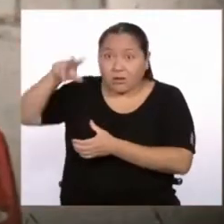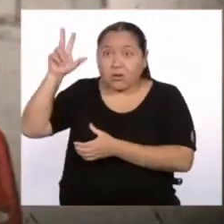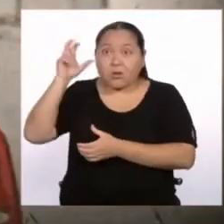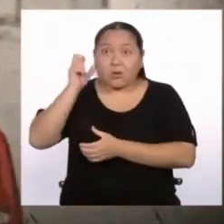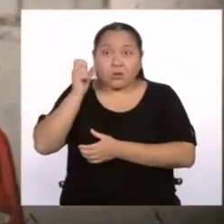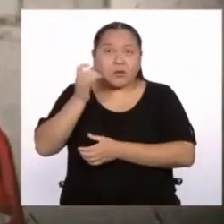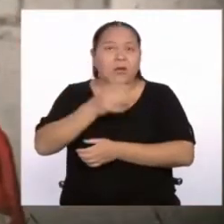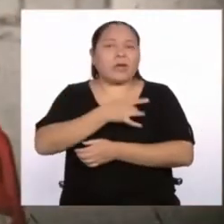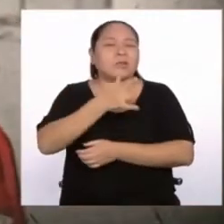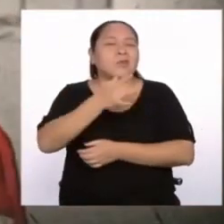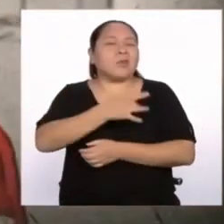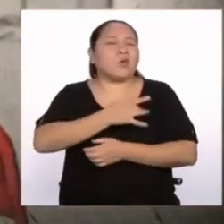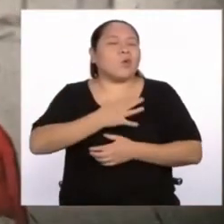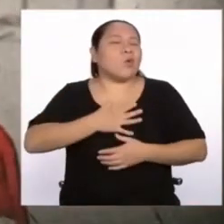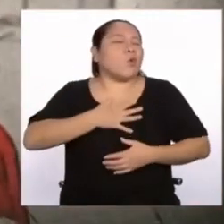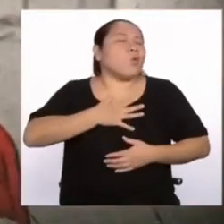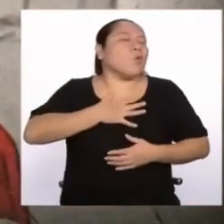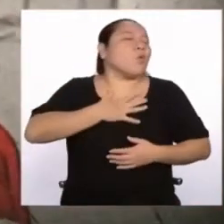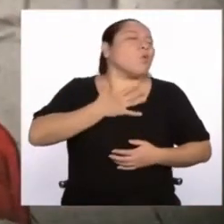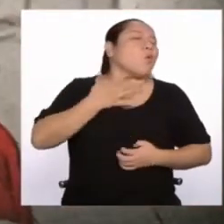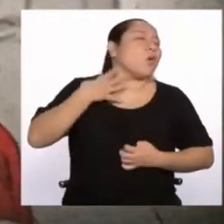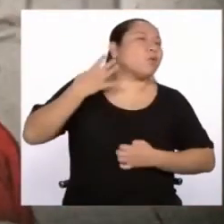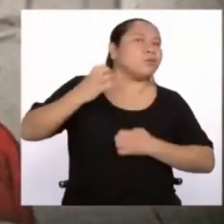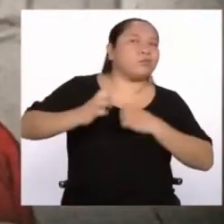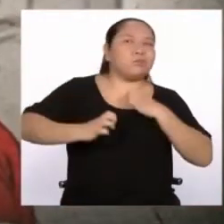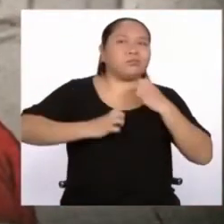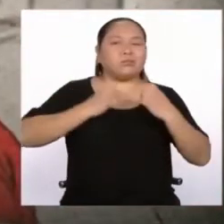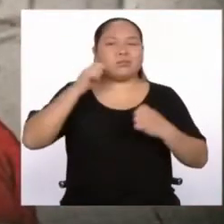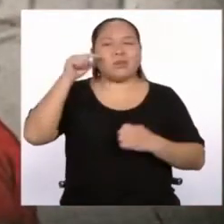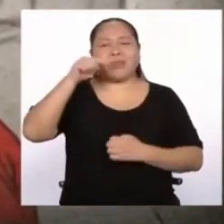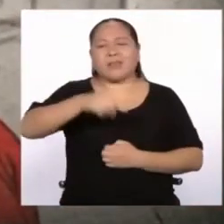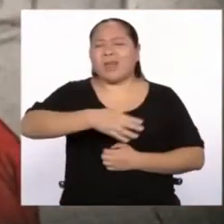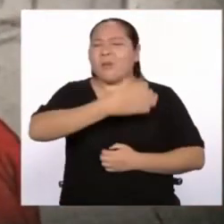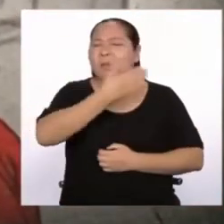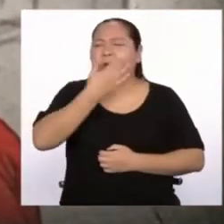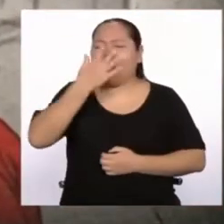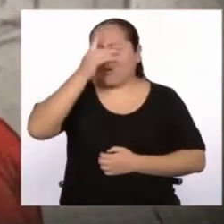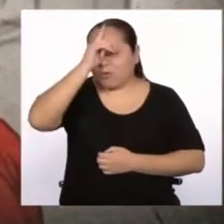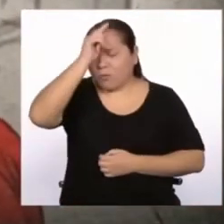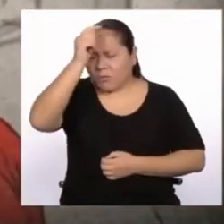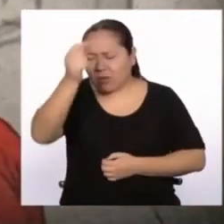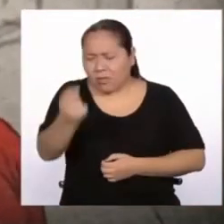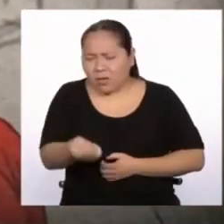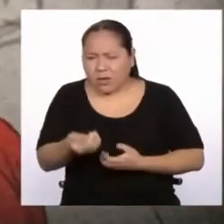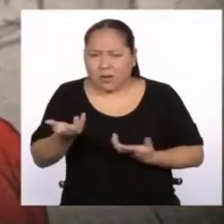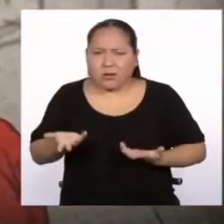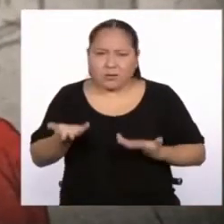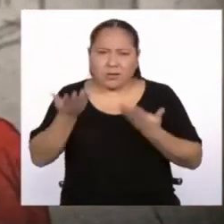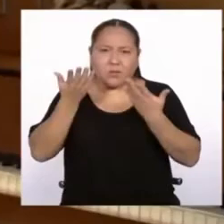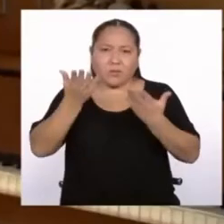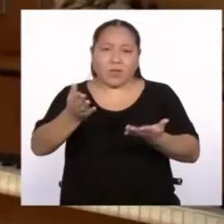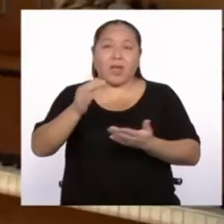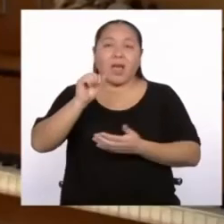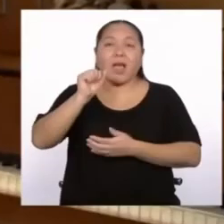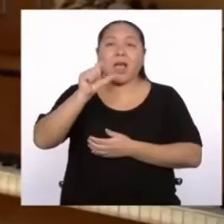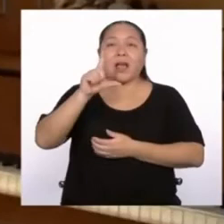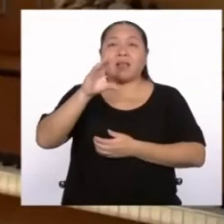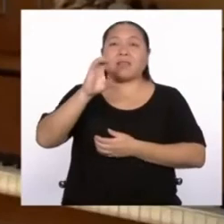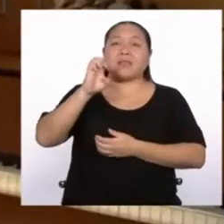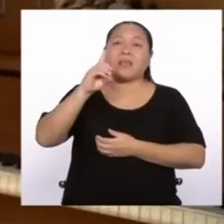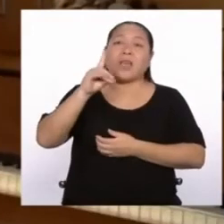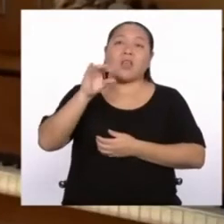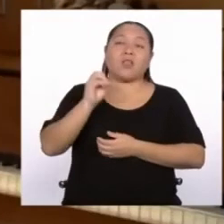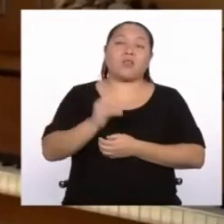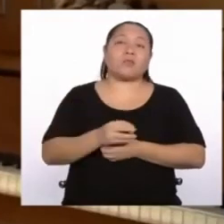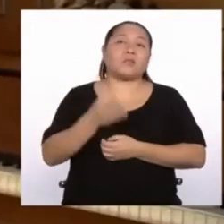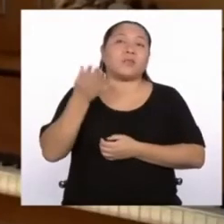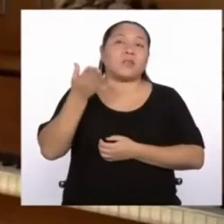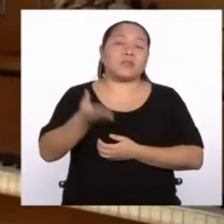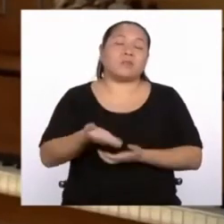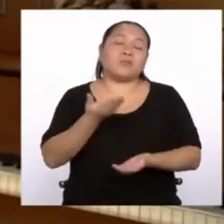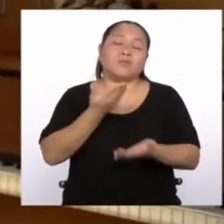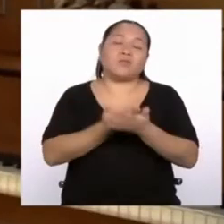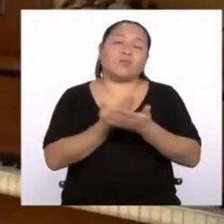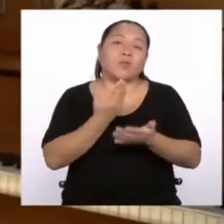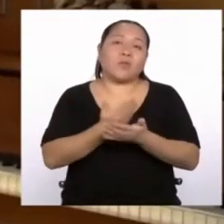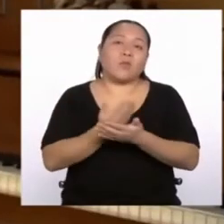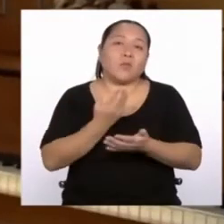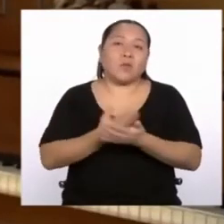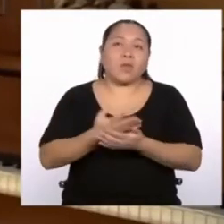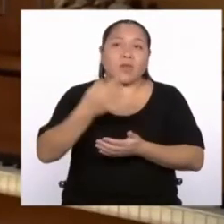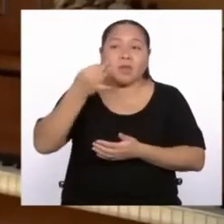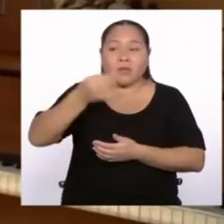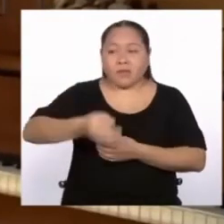sienta con emoción. Yo creo que ese es el mejor homenaje que se le puede hacer al CEDO. Creo que ahí está garantizada la